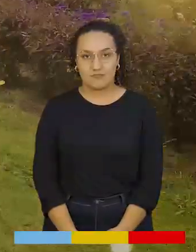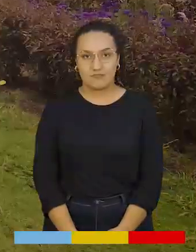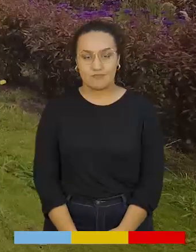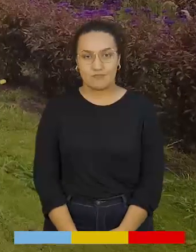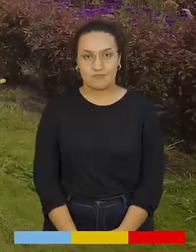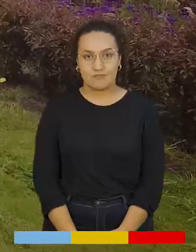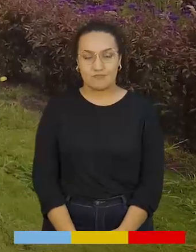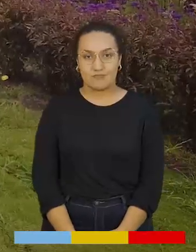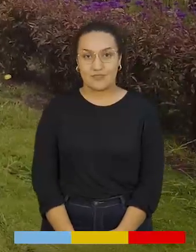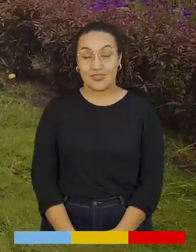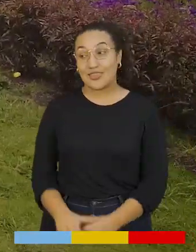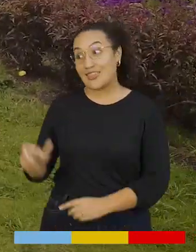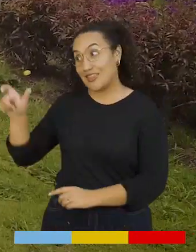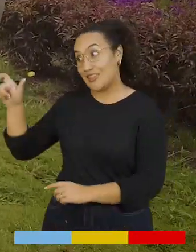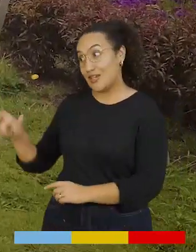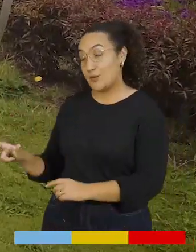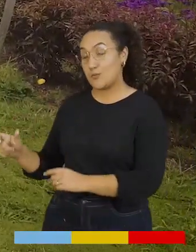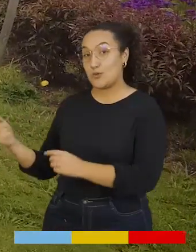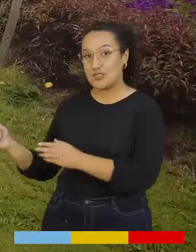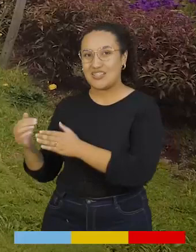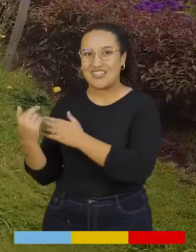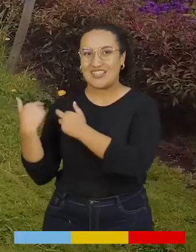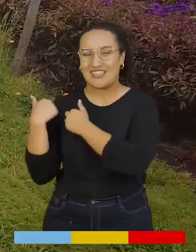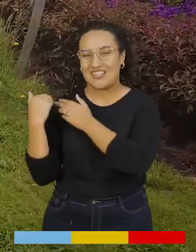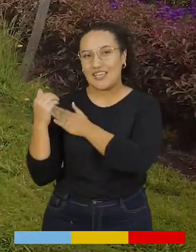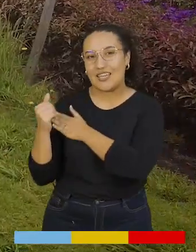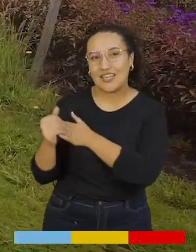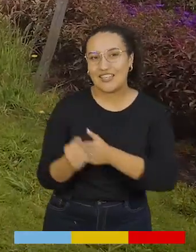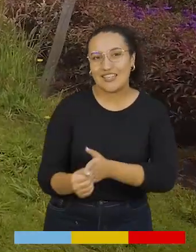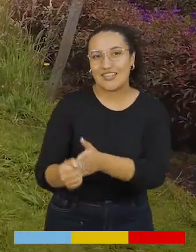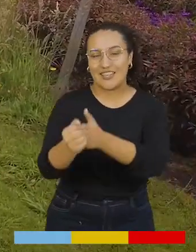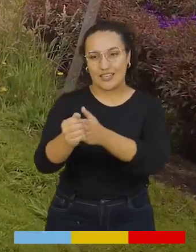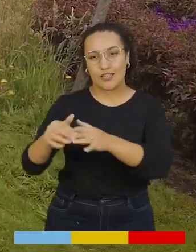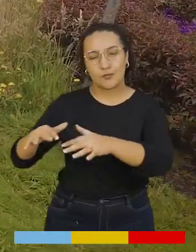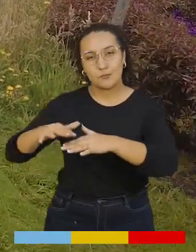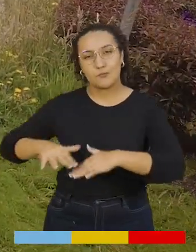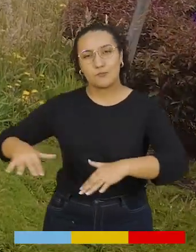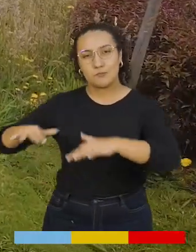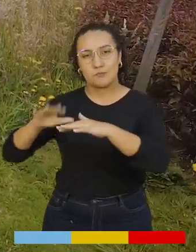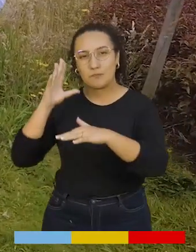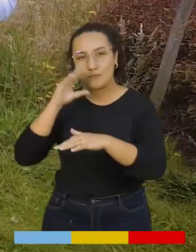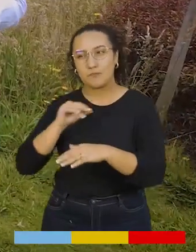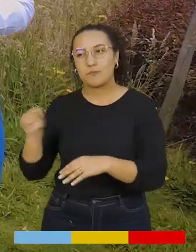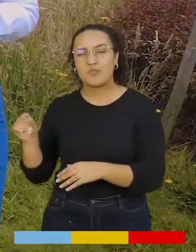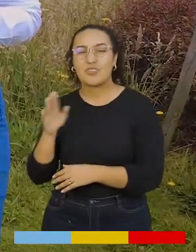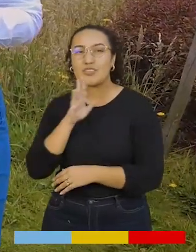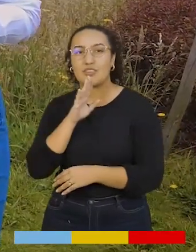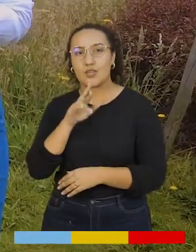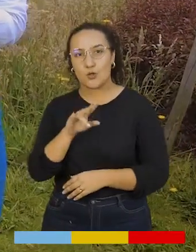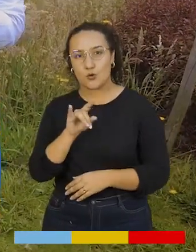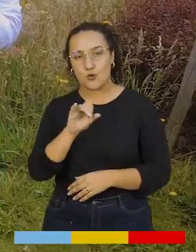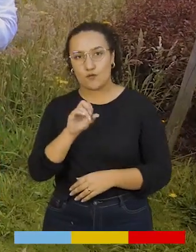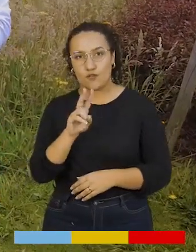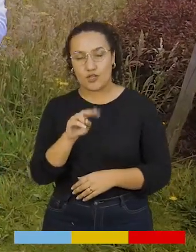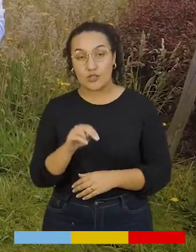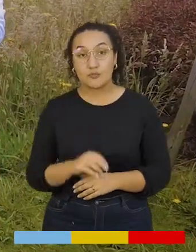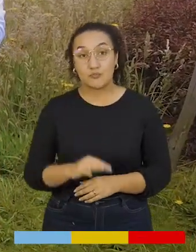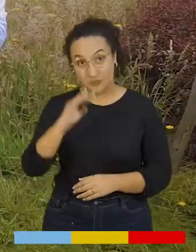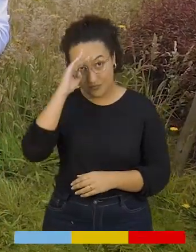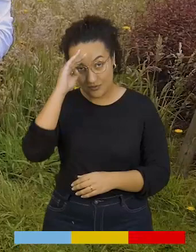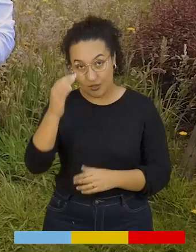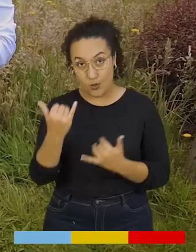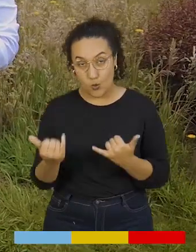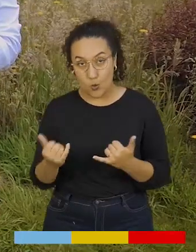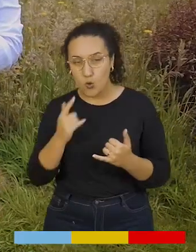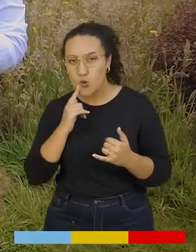Y la persona encargada de guiarme por este destino imperdible es Rubén. Hola, Rubén. Hola, Jessica, ¿cómo estás? Vamos a hacer un senderismo de